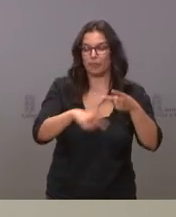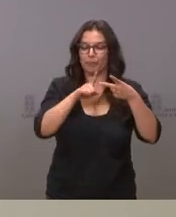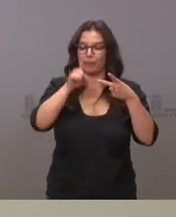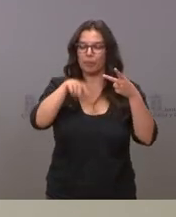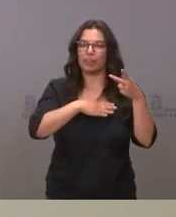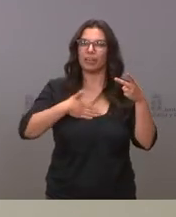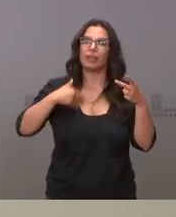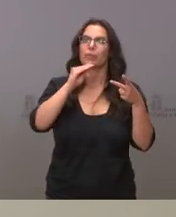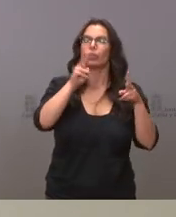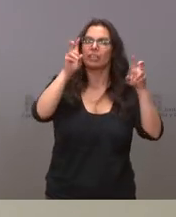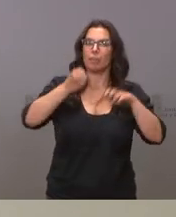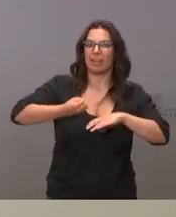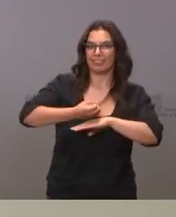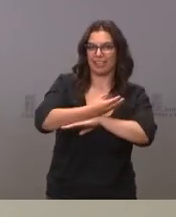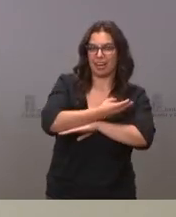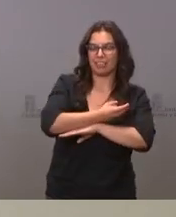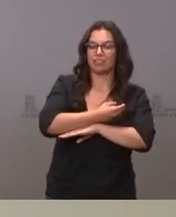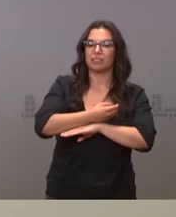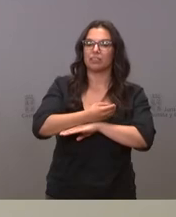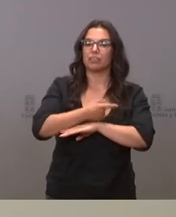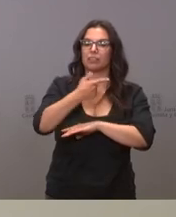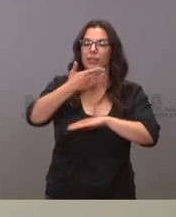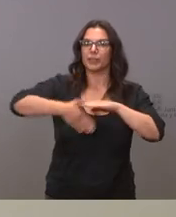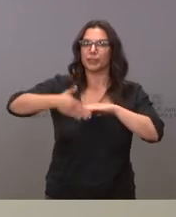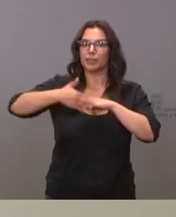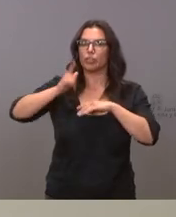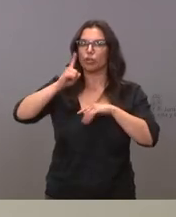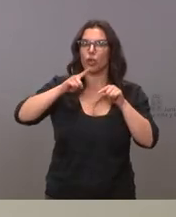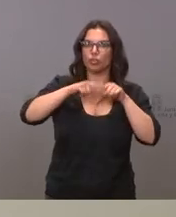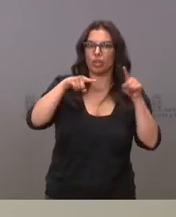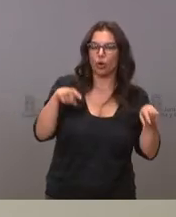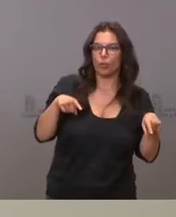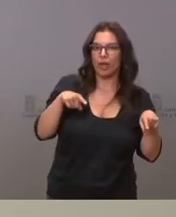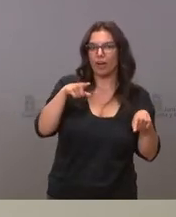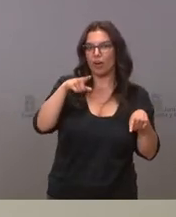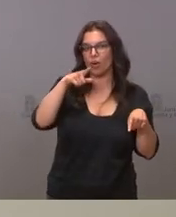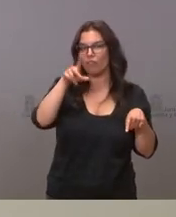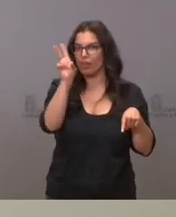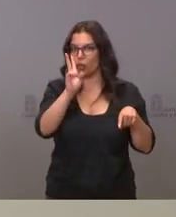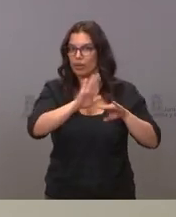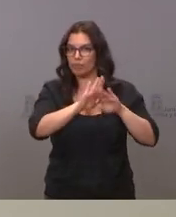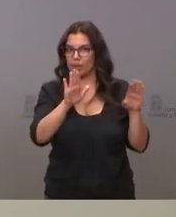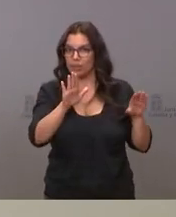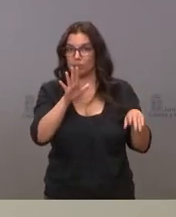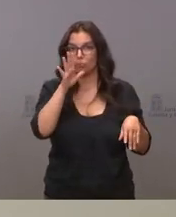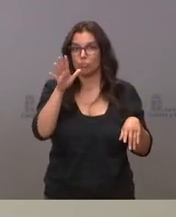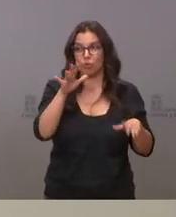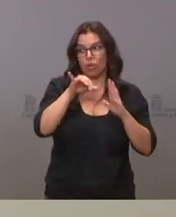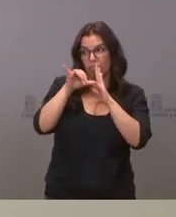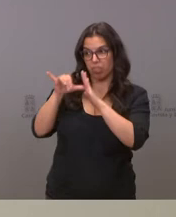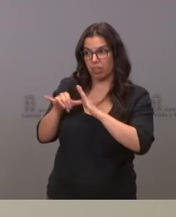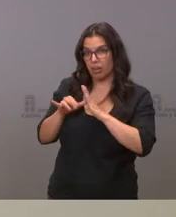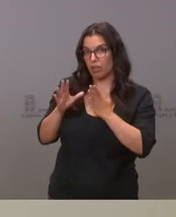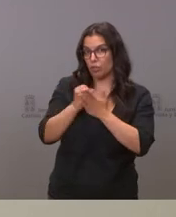también en relación a los trenes si se va a restringir a segovia y valladolís porque no todas las capitales próximas a madrid tienen estos